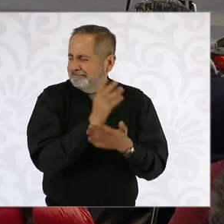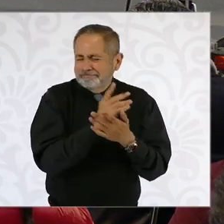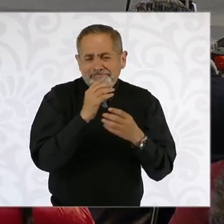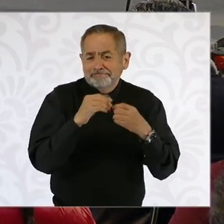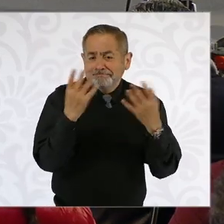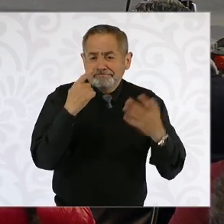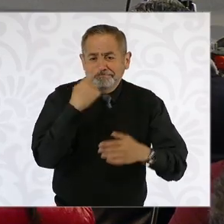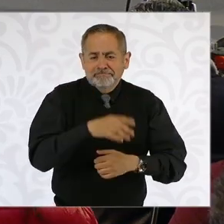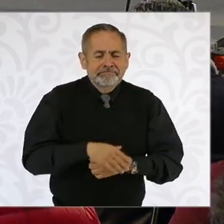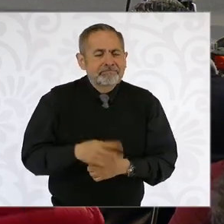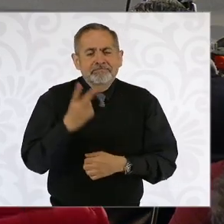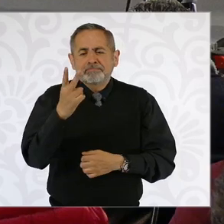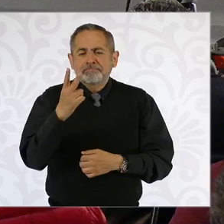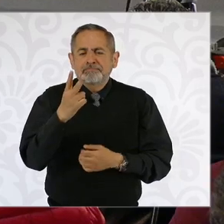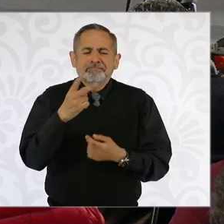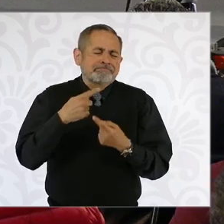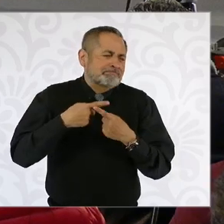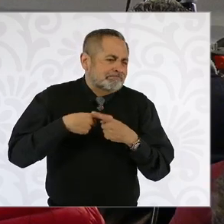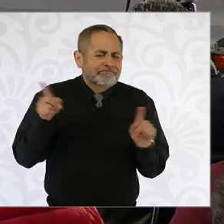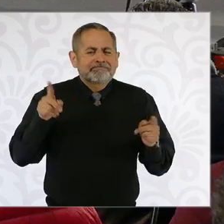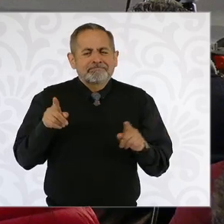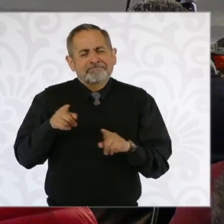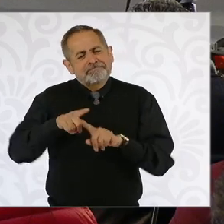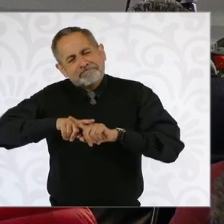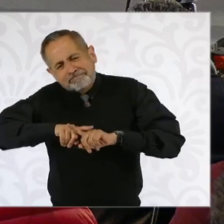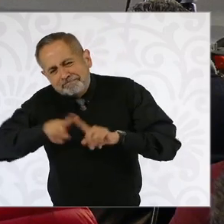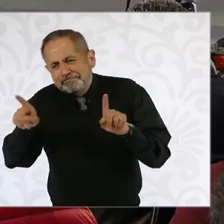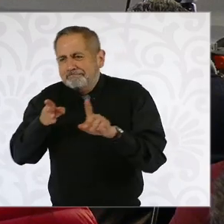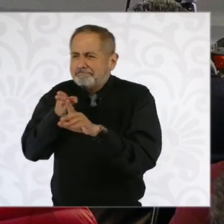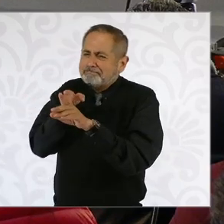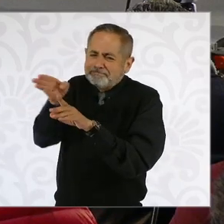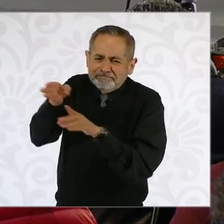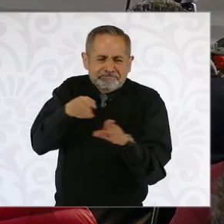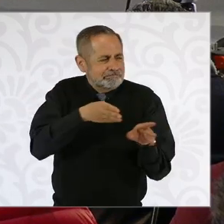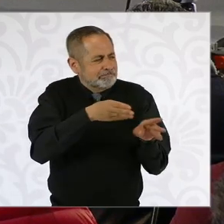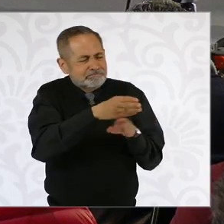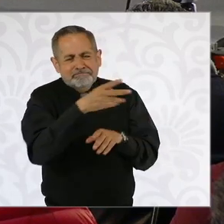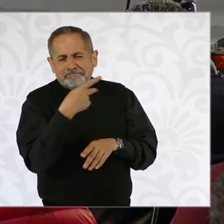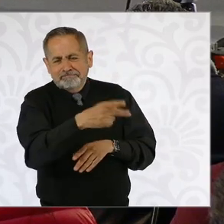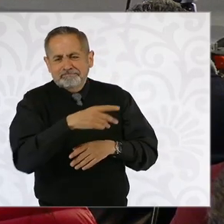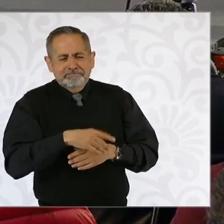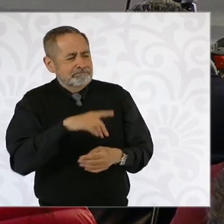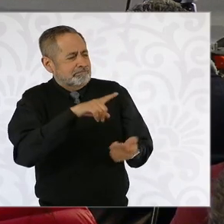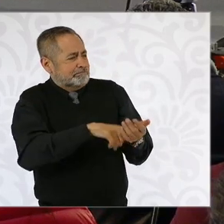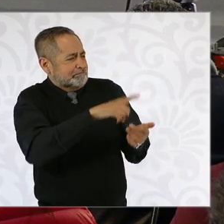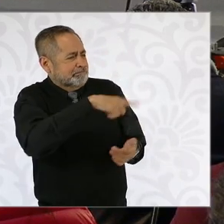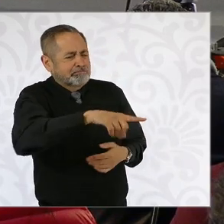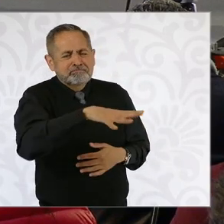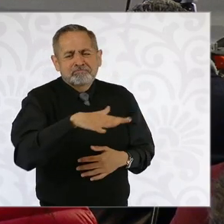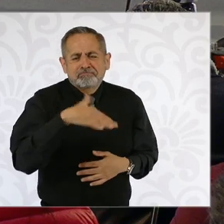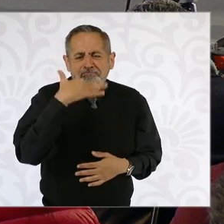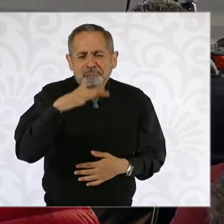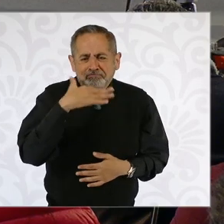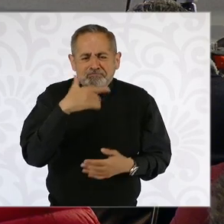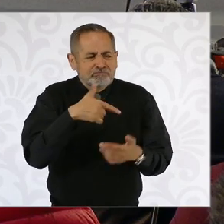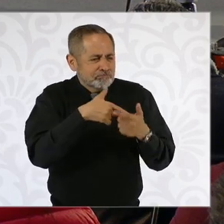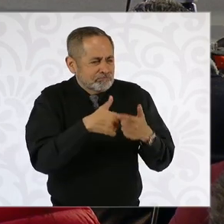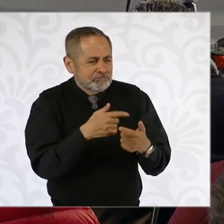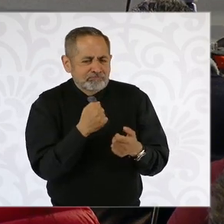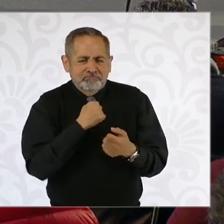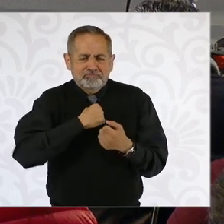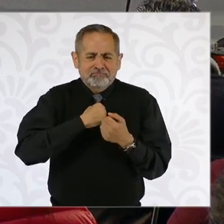proyectos de nación, dos muy distintos. El de la corrupción, el de los